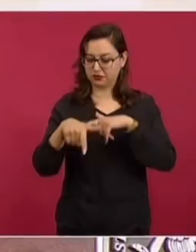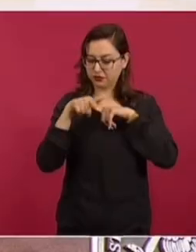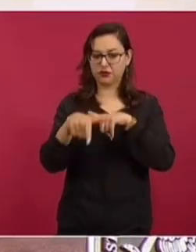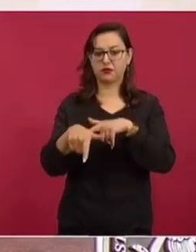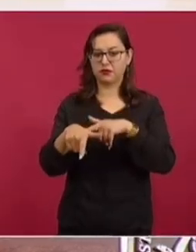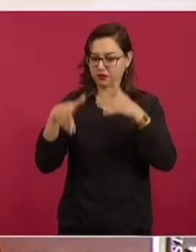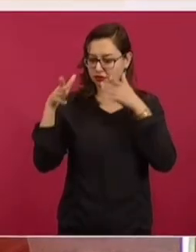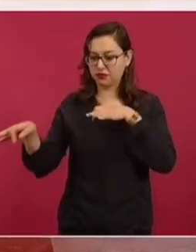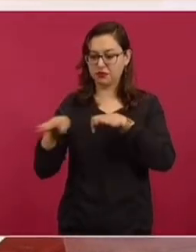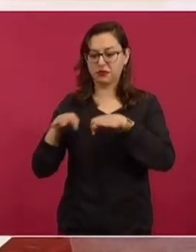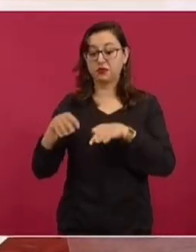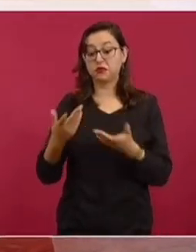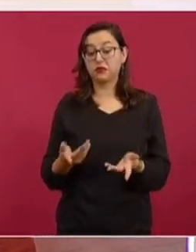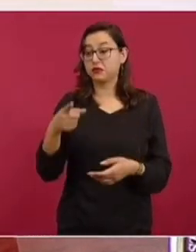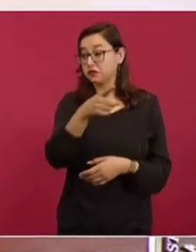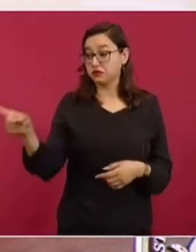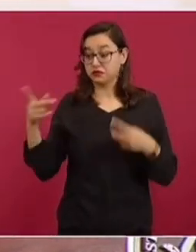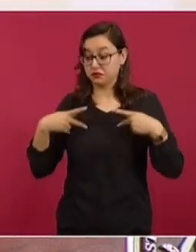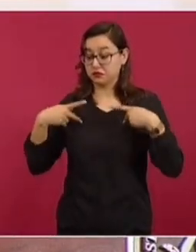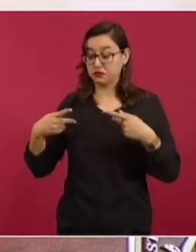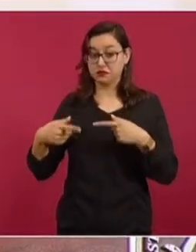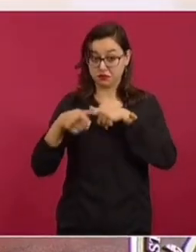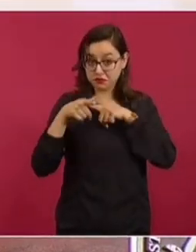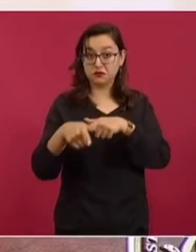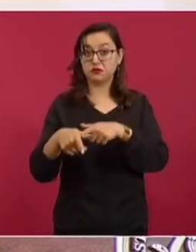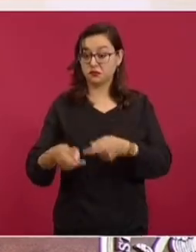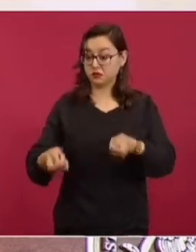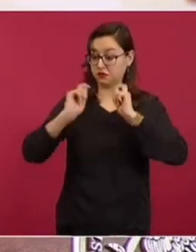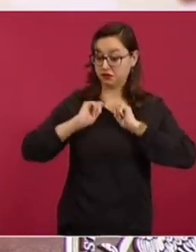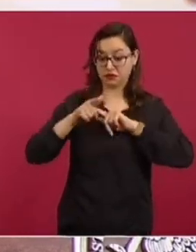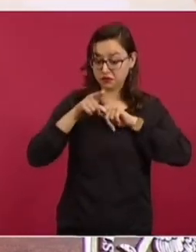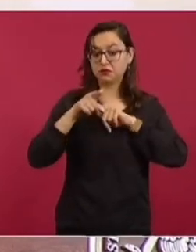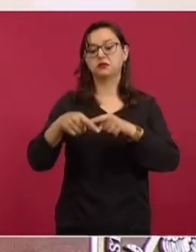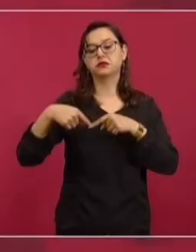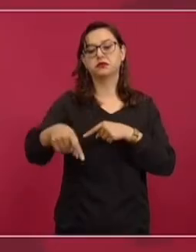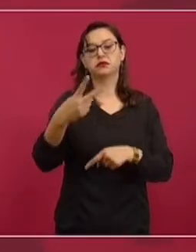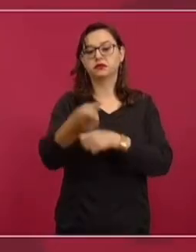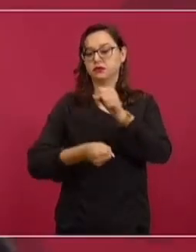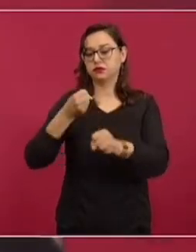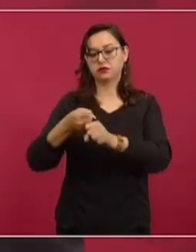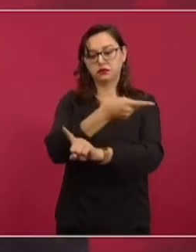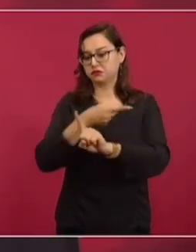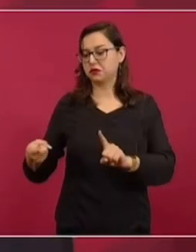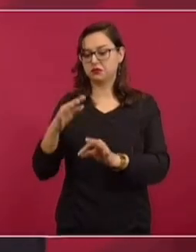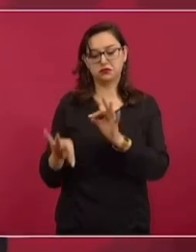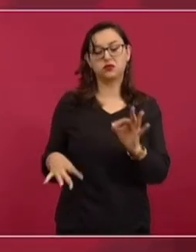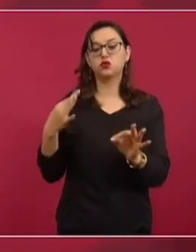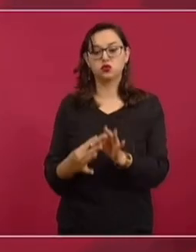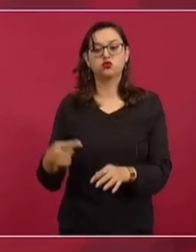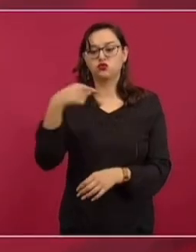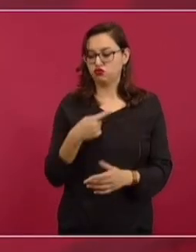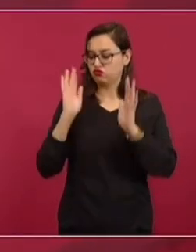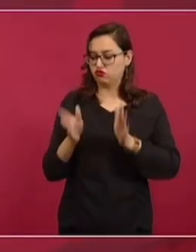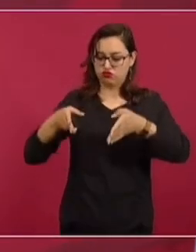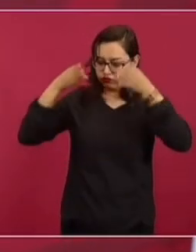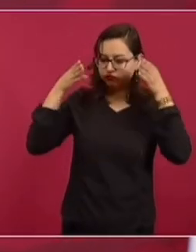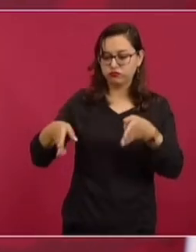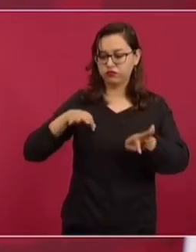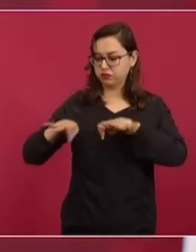Si termino mi mandato, me faltan dos años y meses. Y ya nada más estoy pensando en eso. Para no dejar nada